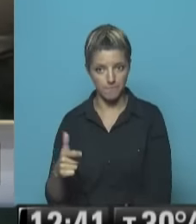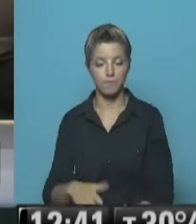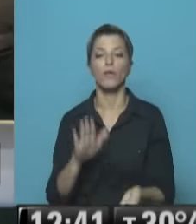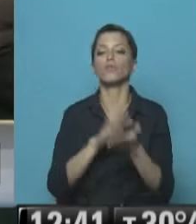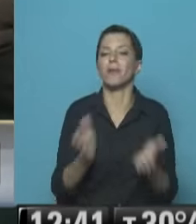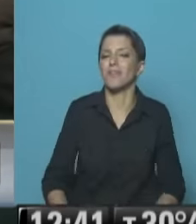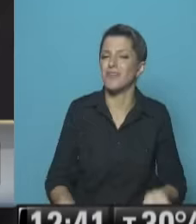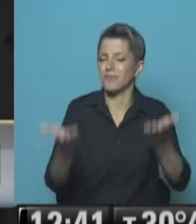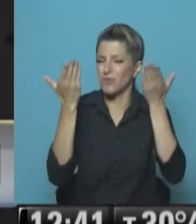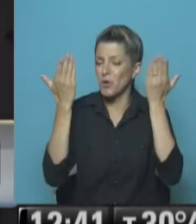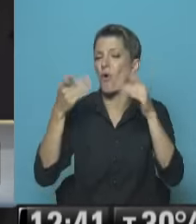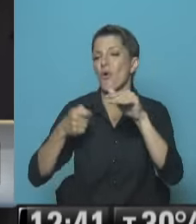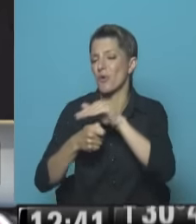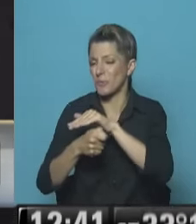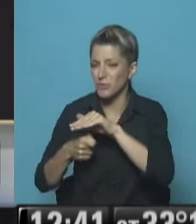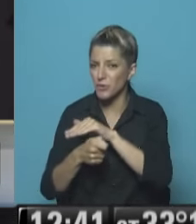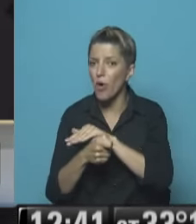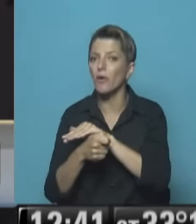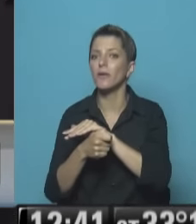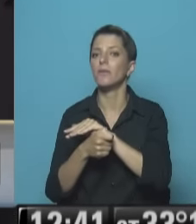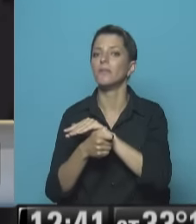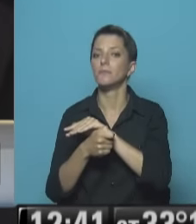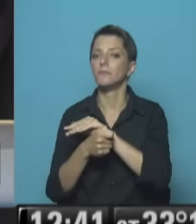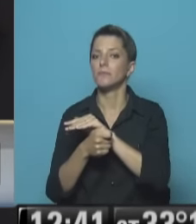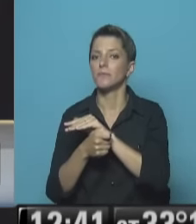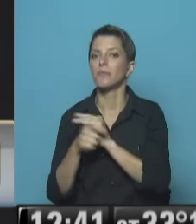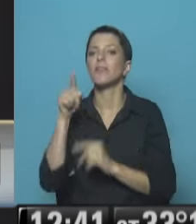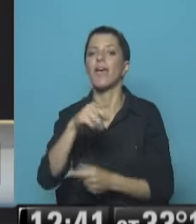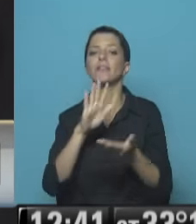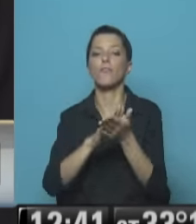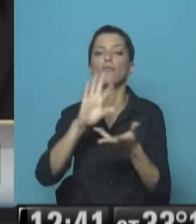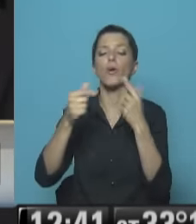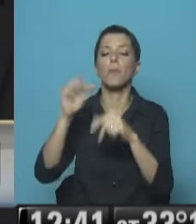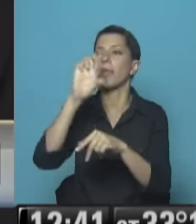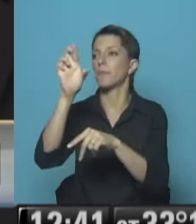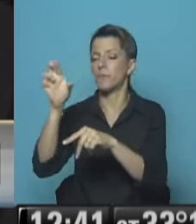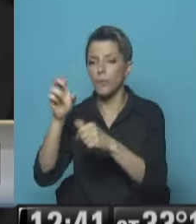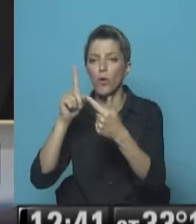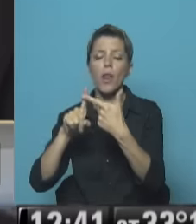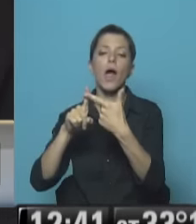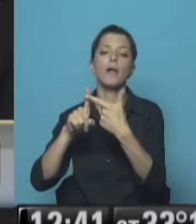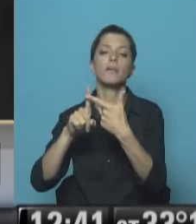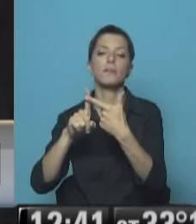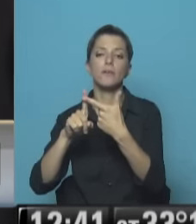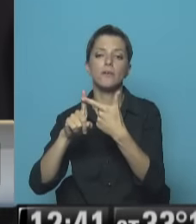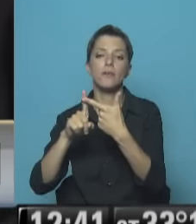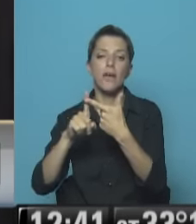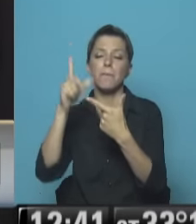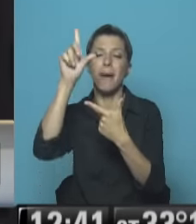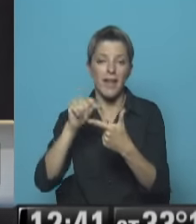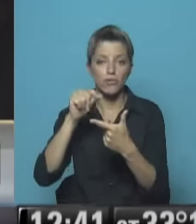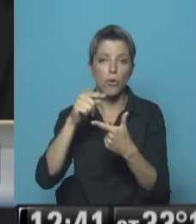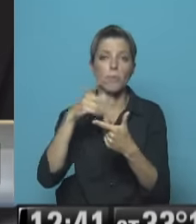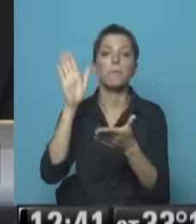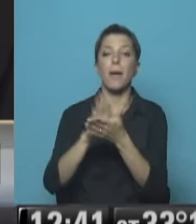corrupción, inclusive con el mercado de cambios Esto de tener tipos de cambio múltiples Un tipo de cambio, es decir, un dólar más barato para